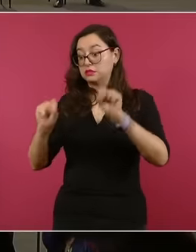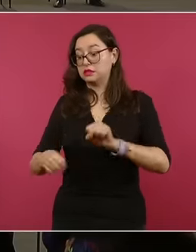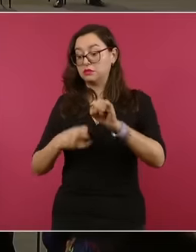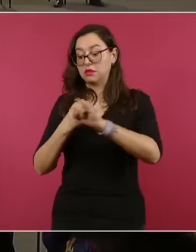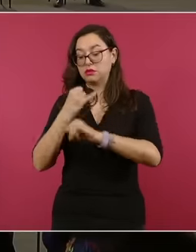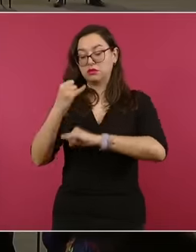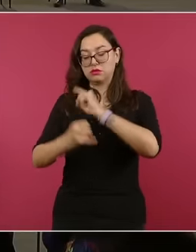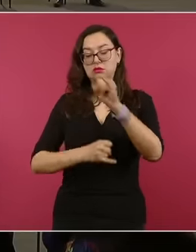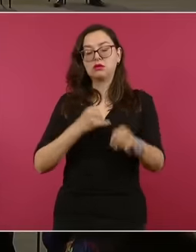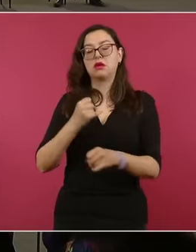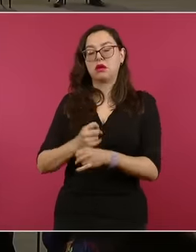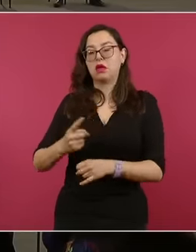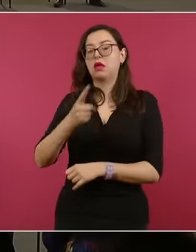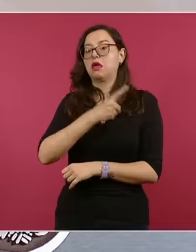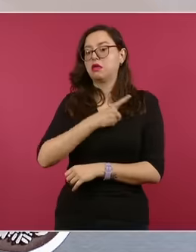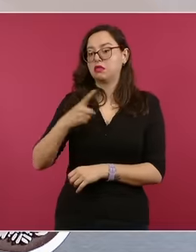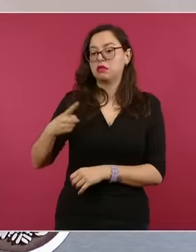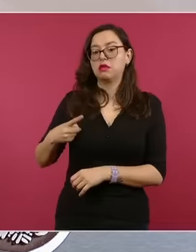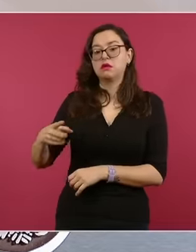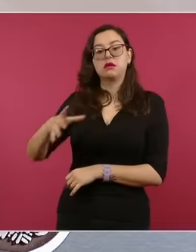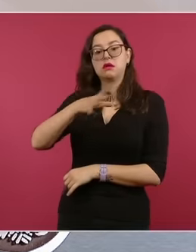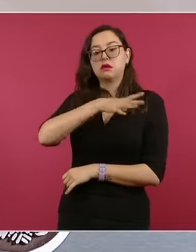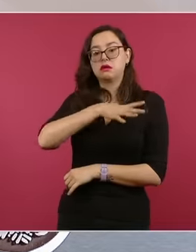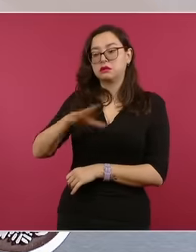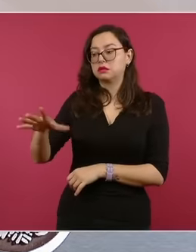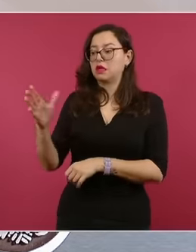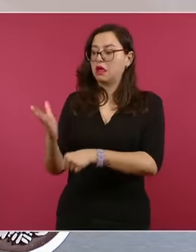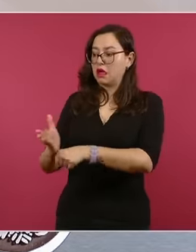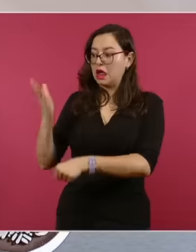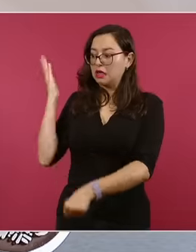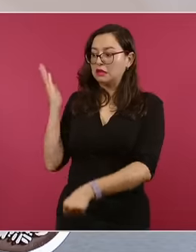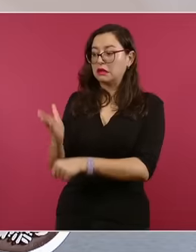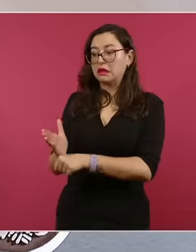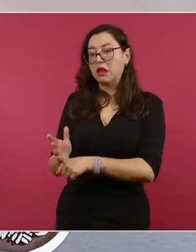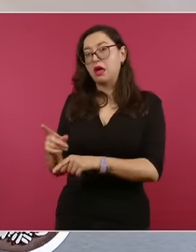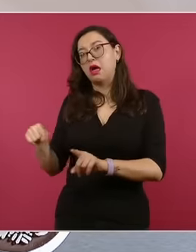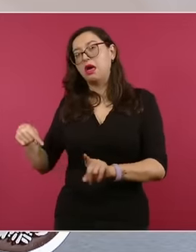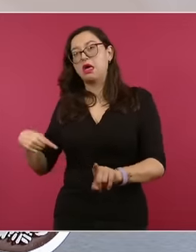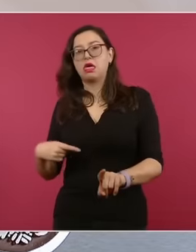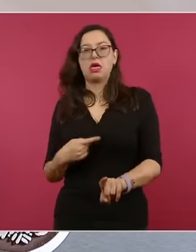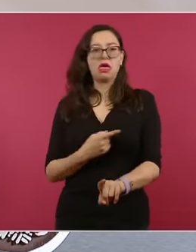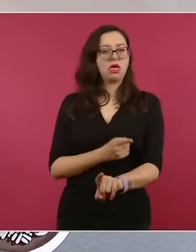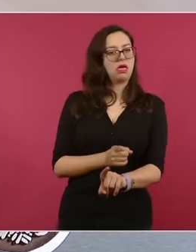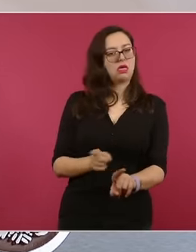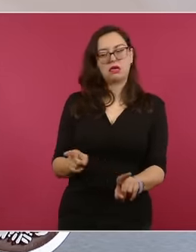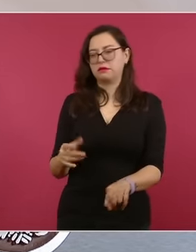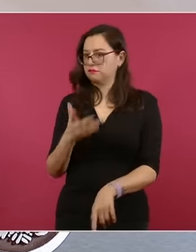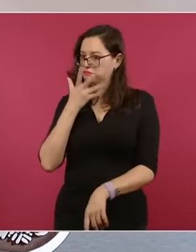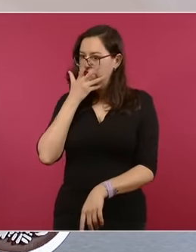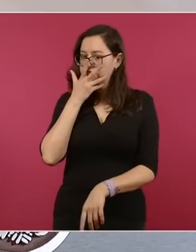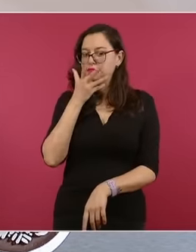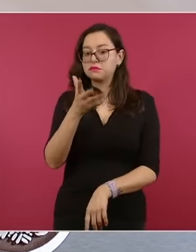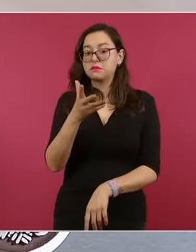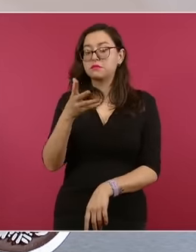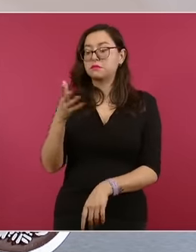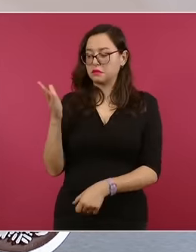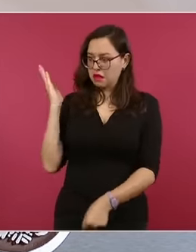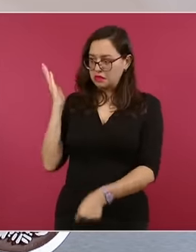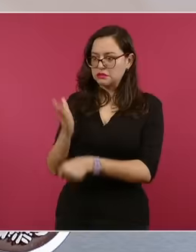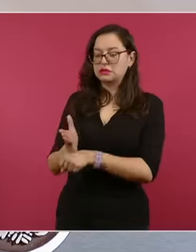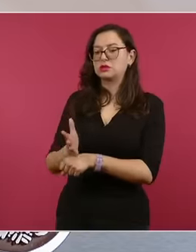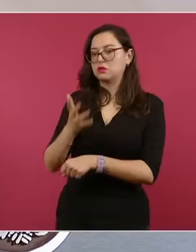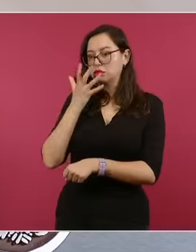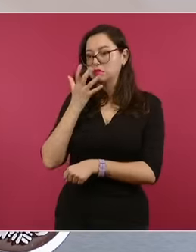sancione sin ambigüedades las graves violaciones ocurridas y se evite un precedente de impunidad.